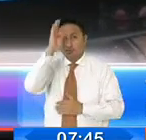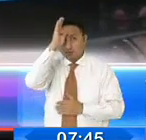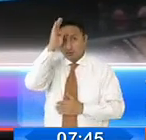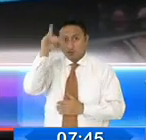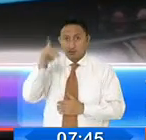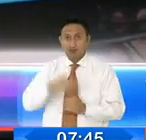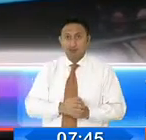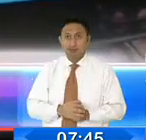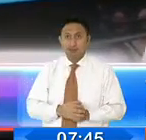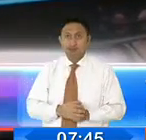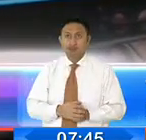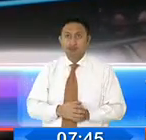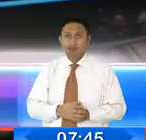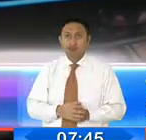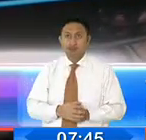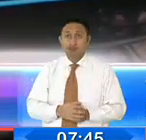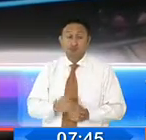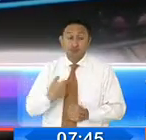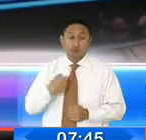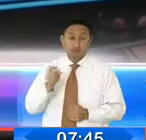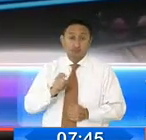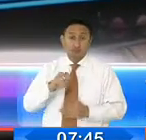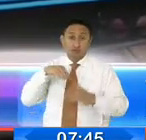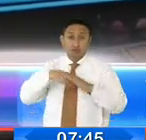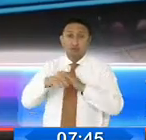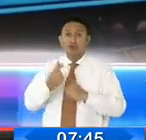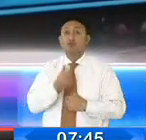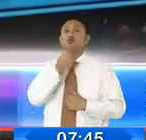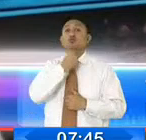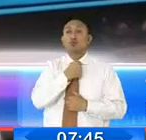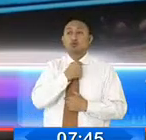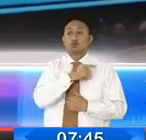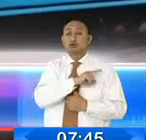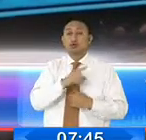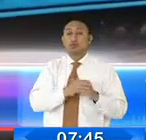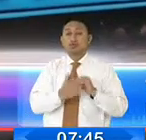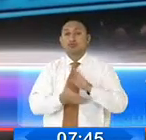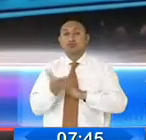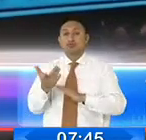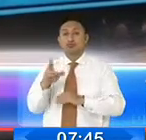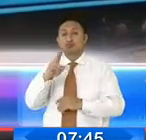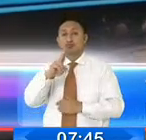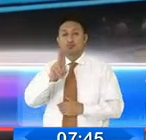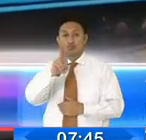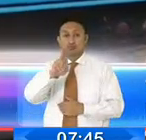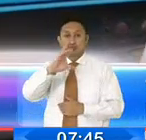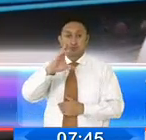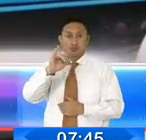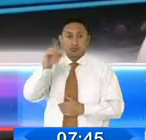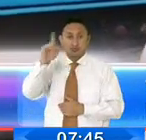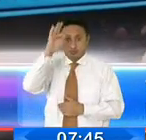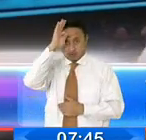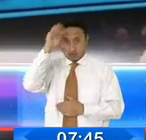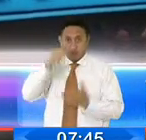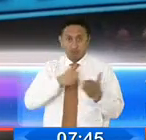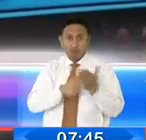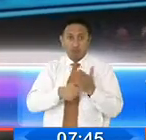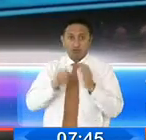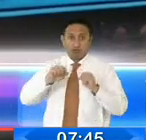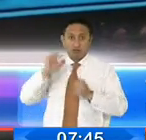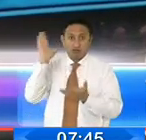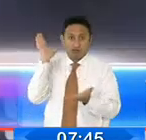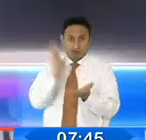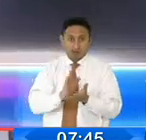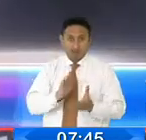bicentenario. Si es necesario se lo intuba y se lo traslada a las UCI de los hospitales del Ministerio o del Seguro